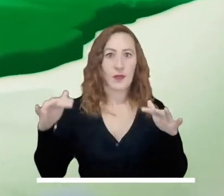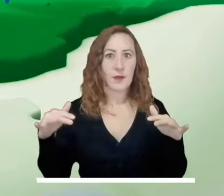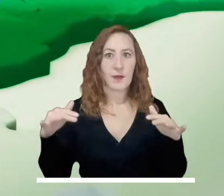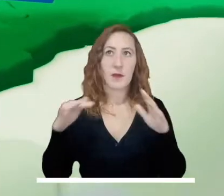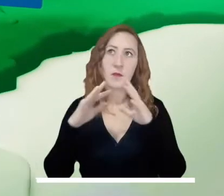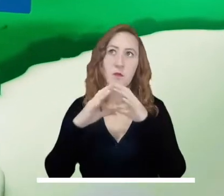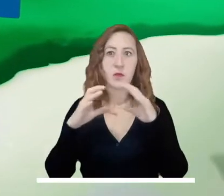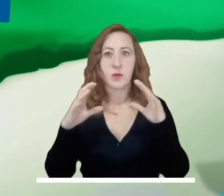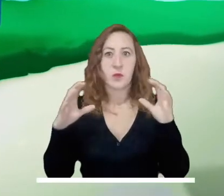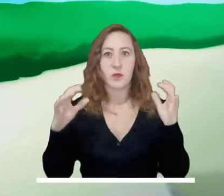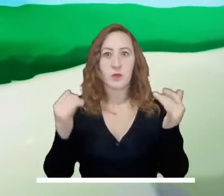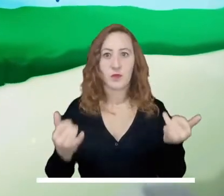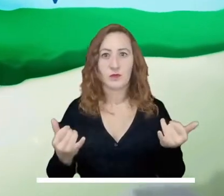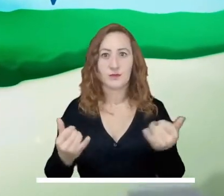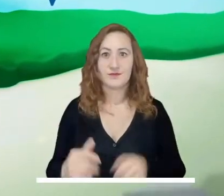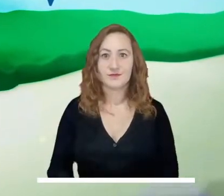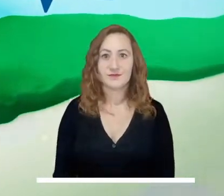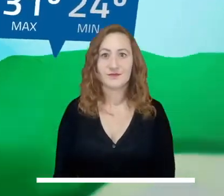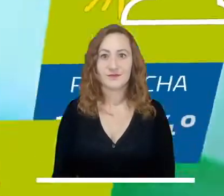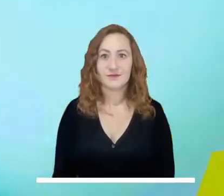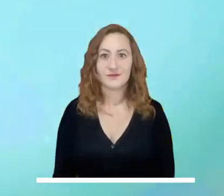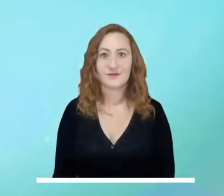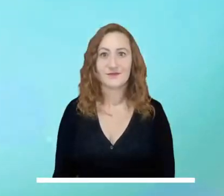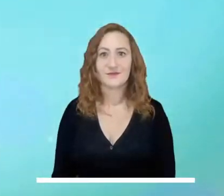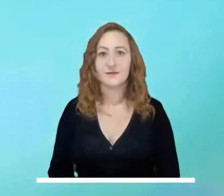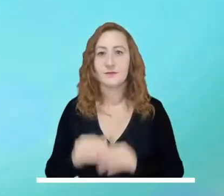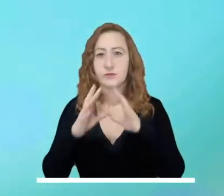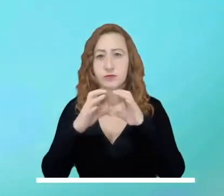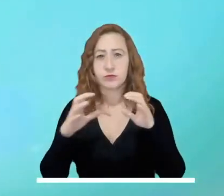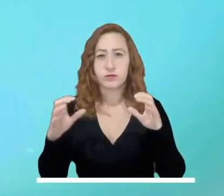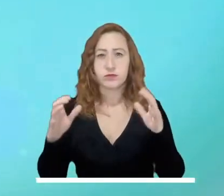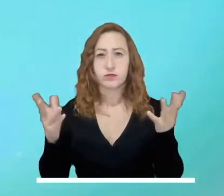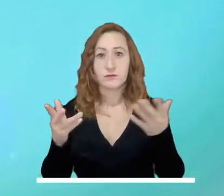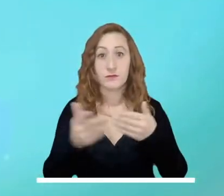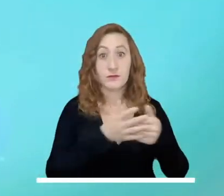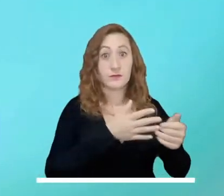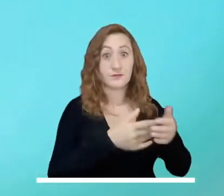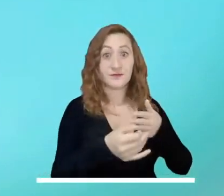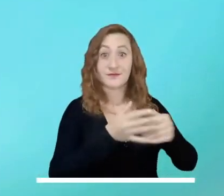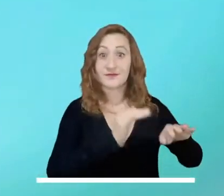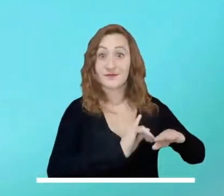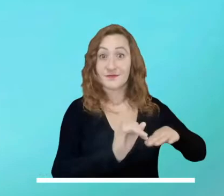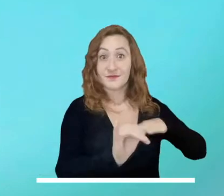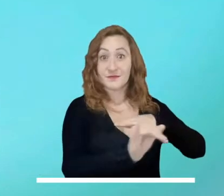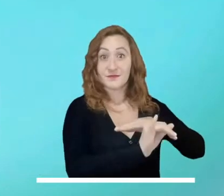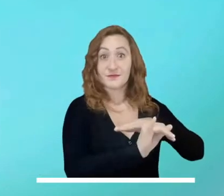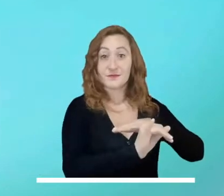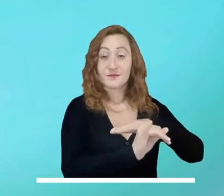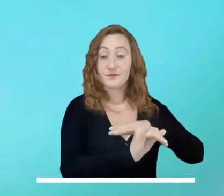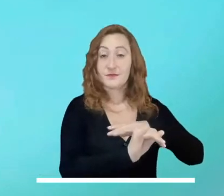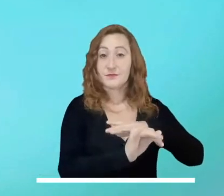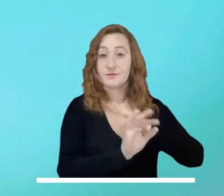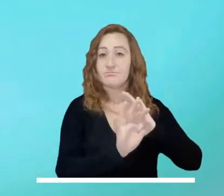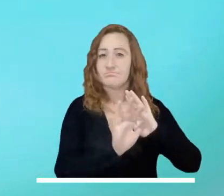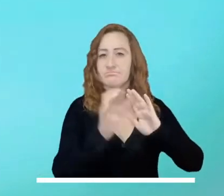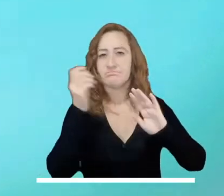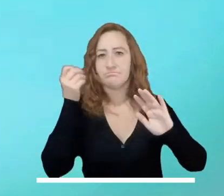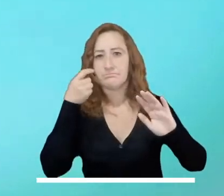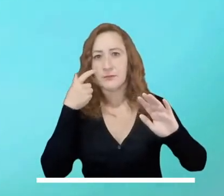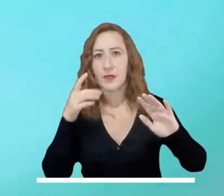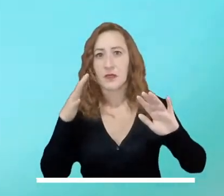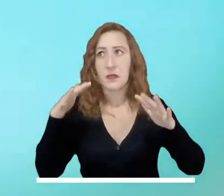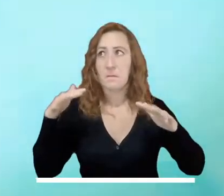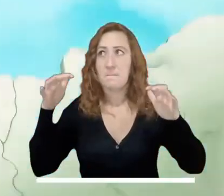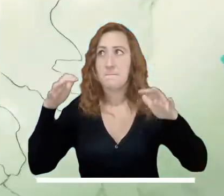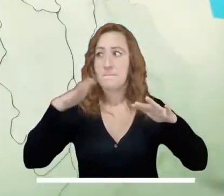lluvias ligeras en el sur de Córdoba, Sucre y Bolívar. Todo parece indicar que en el archipiélago de San Andrés y Providencia persisten las